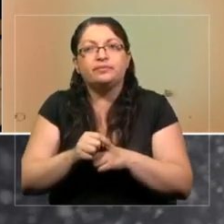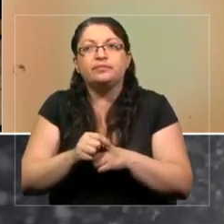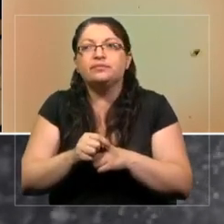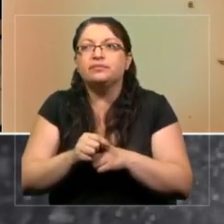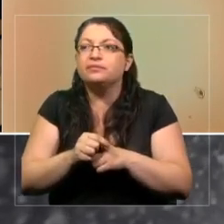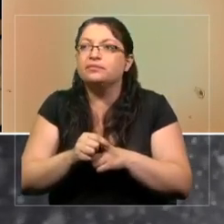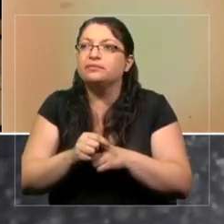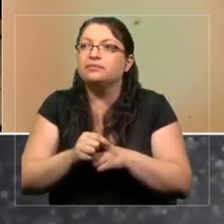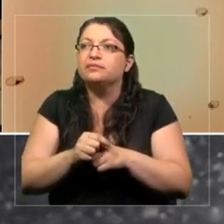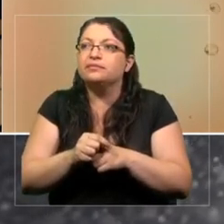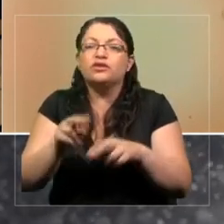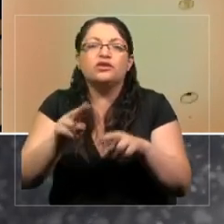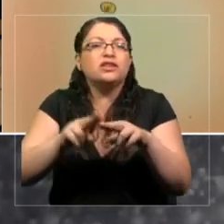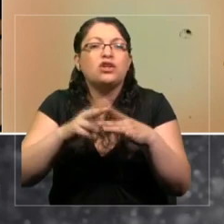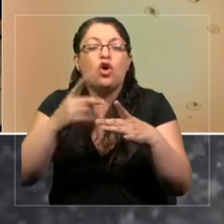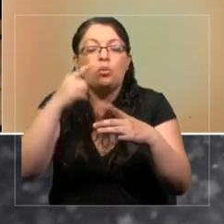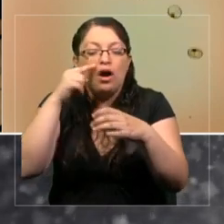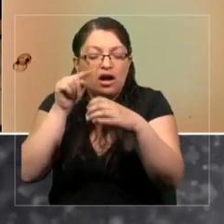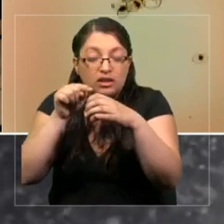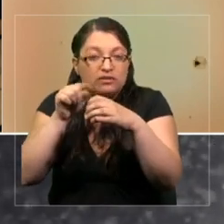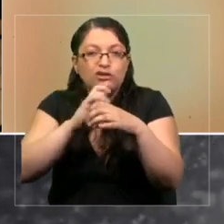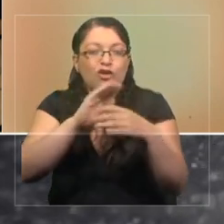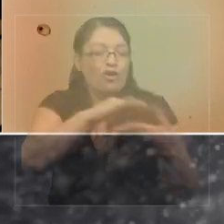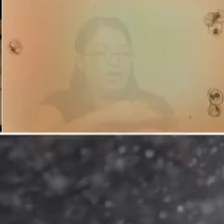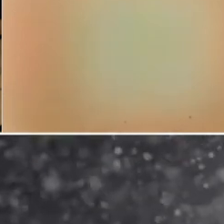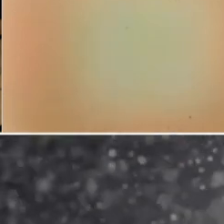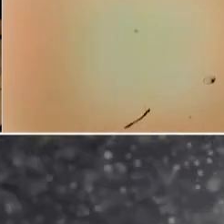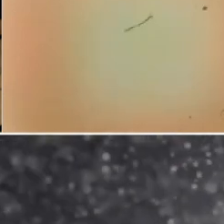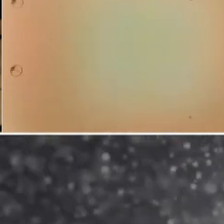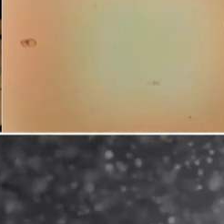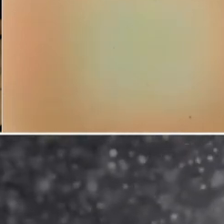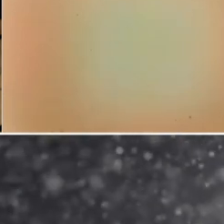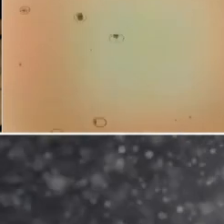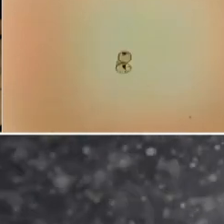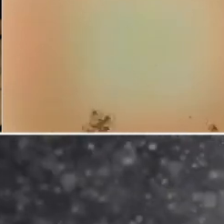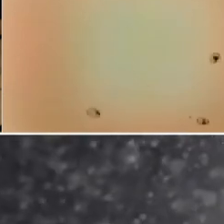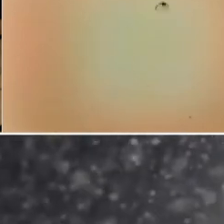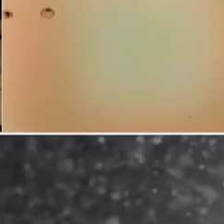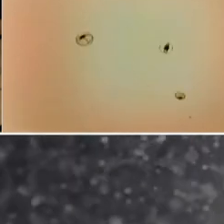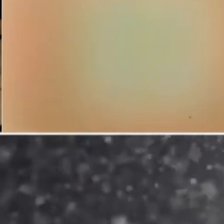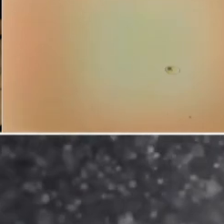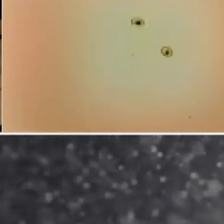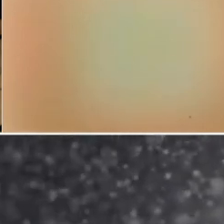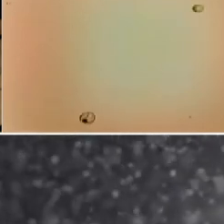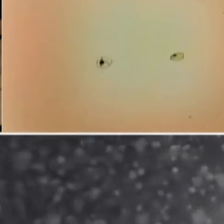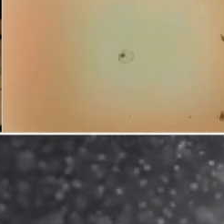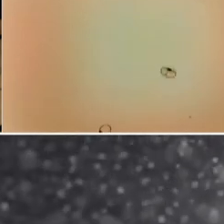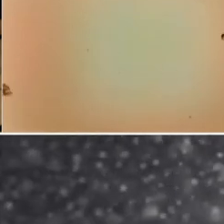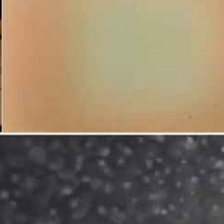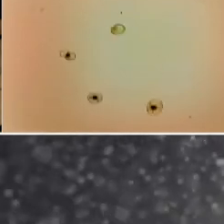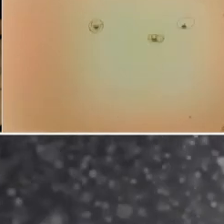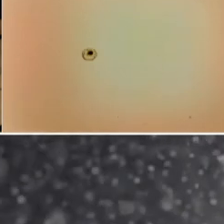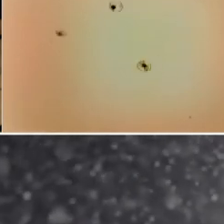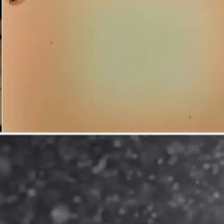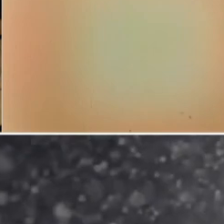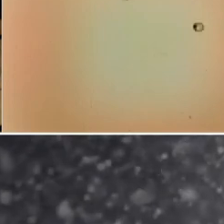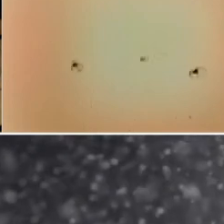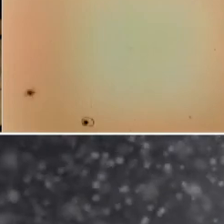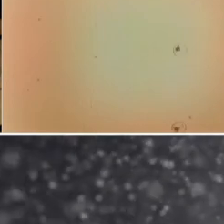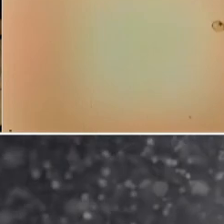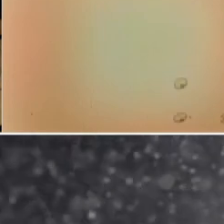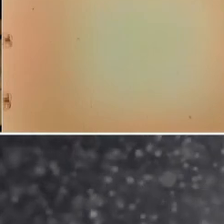computador y aquí podemos tomar hermosas fotos de los Plankton y verlo